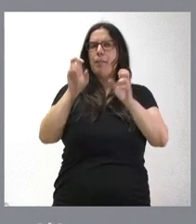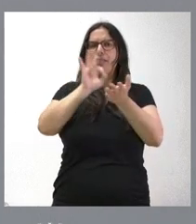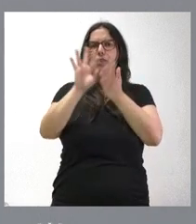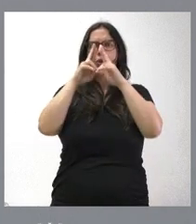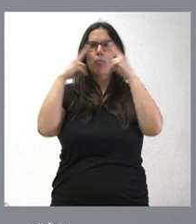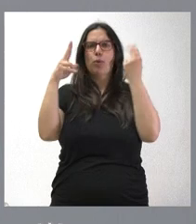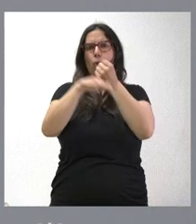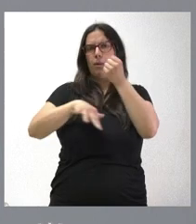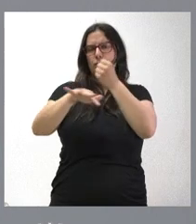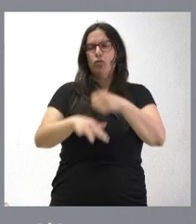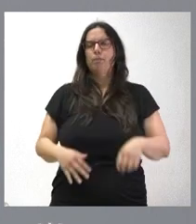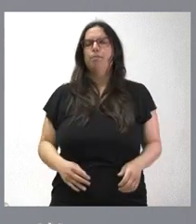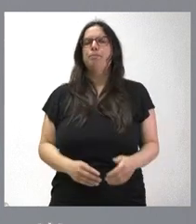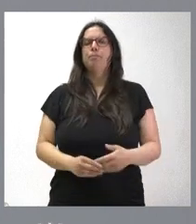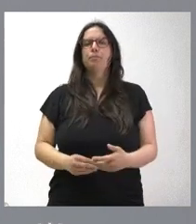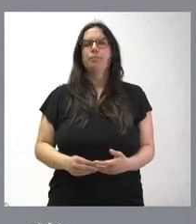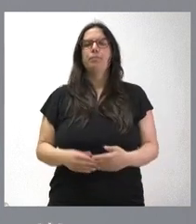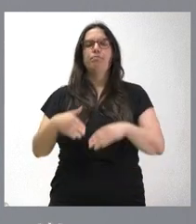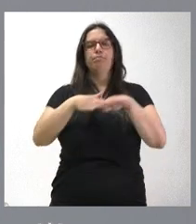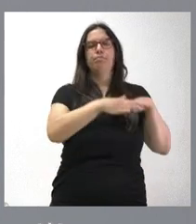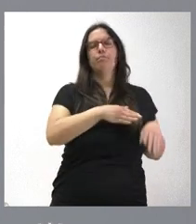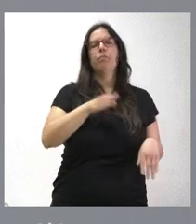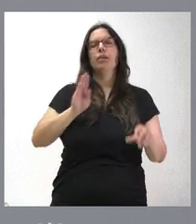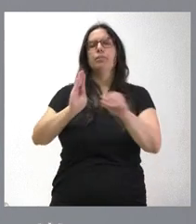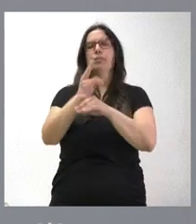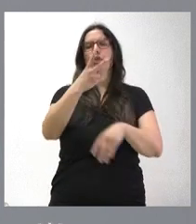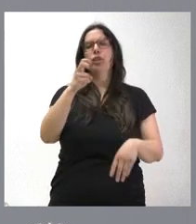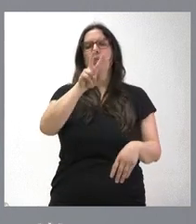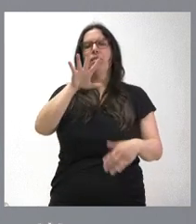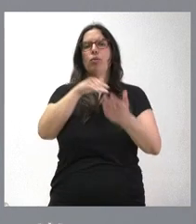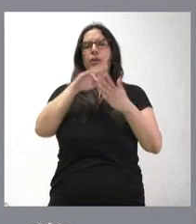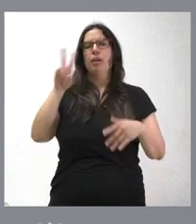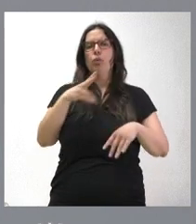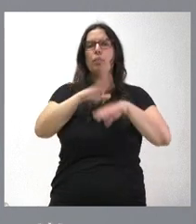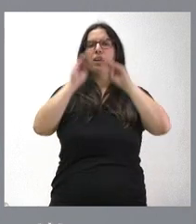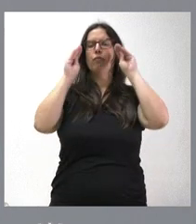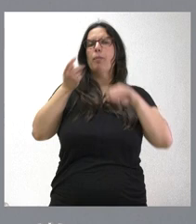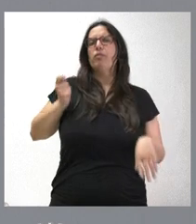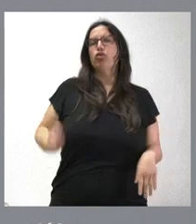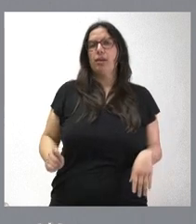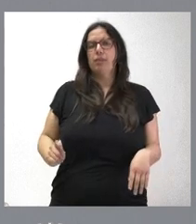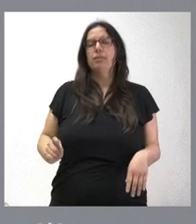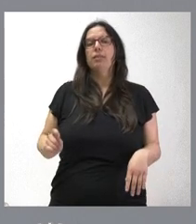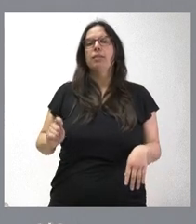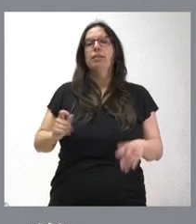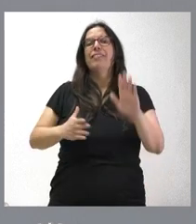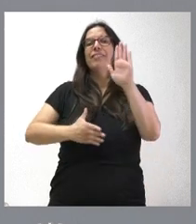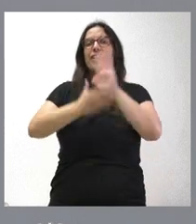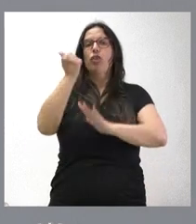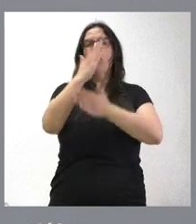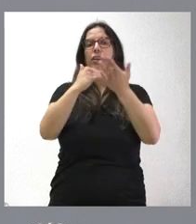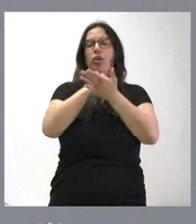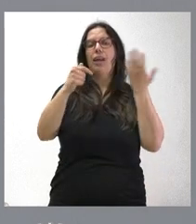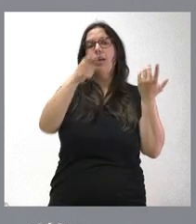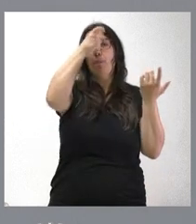silenciales. Se aportan 225.000 euros para la formación de profesionales en la Federación Regional de